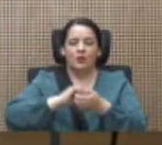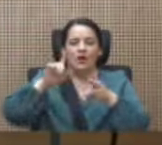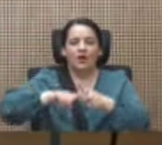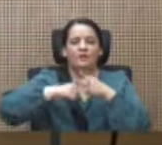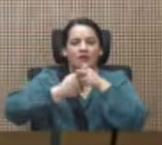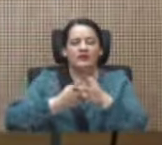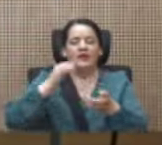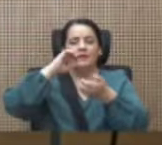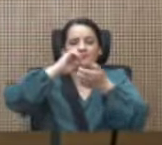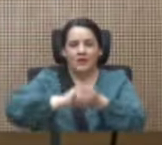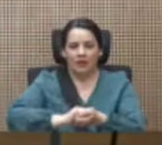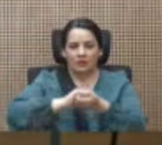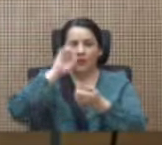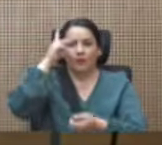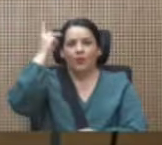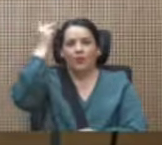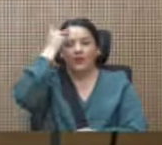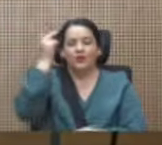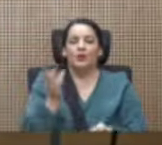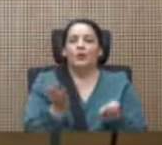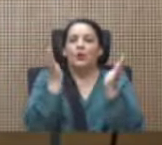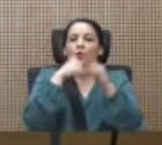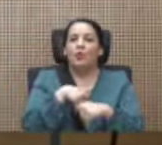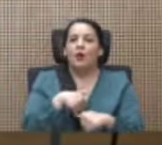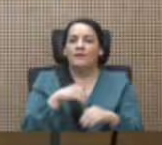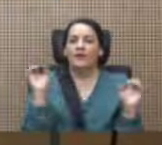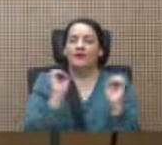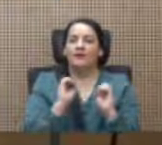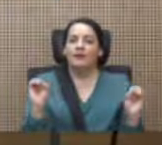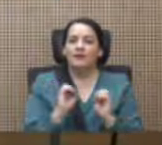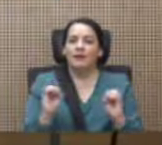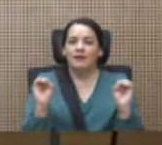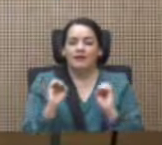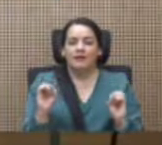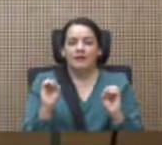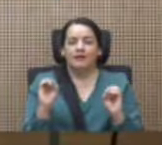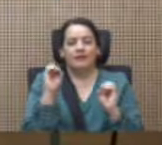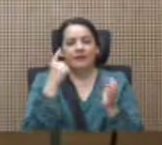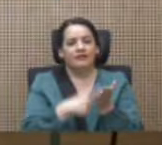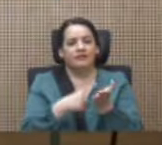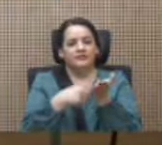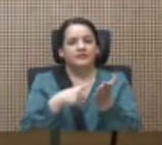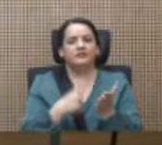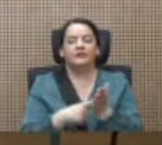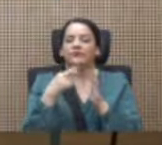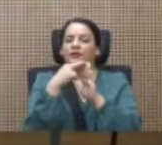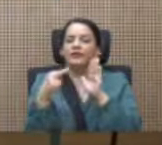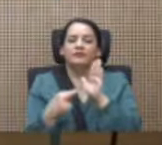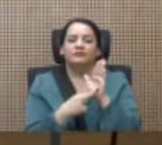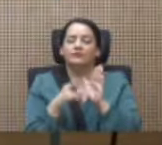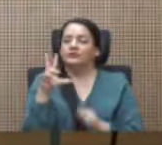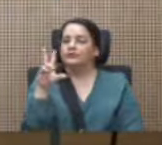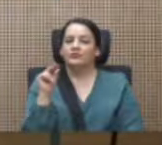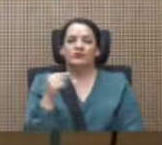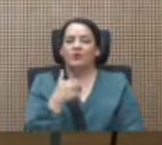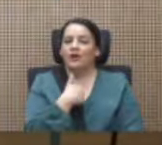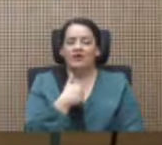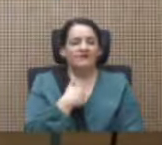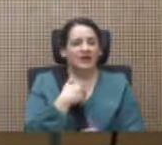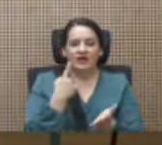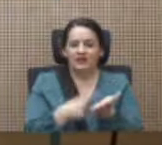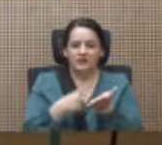pacto político no había nada que discutir. Lo reglamentario no había que